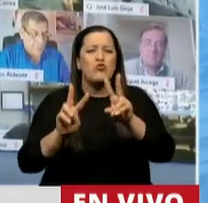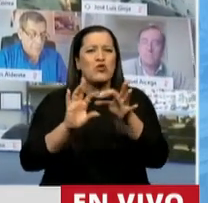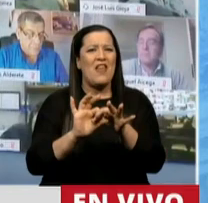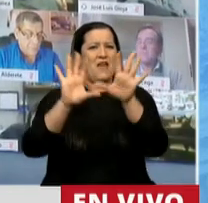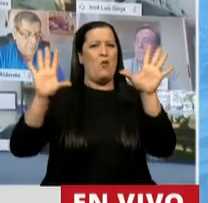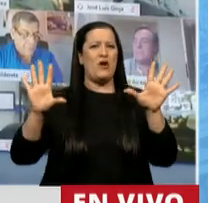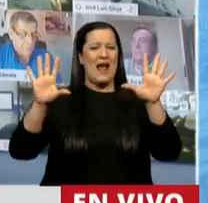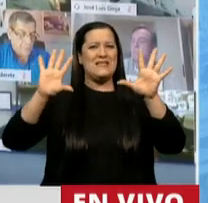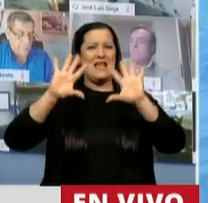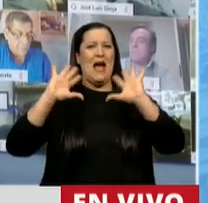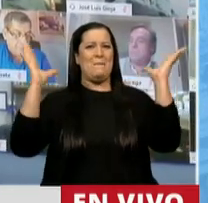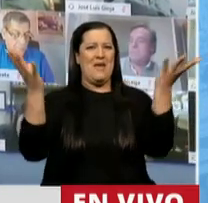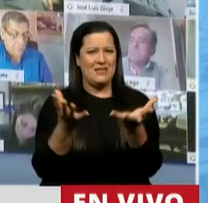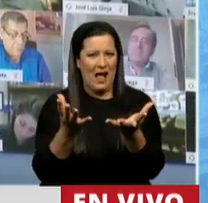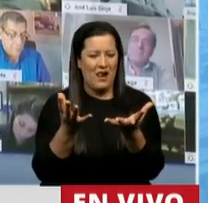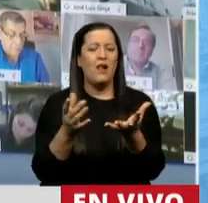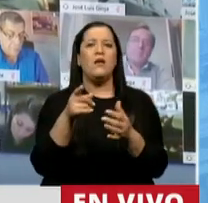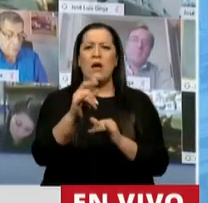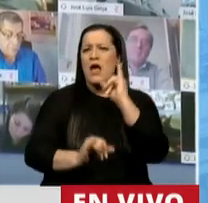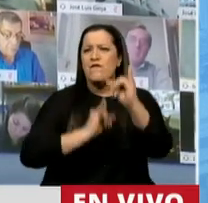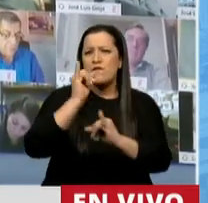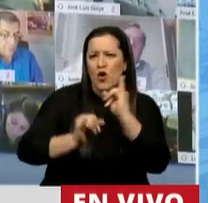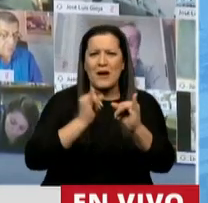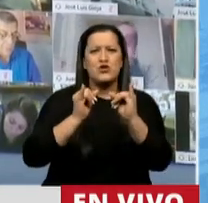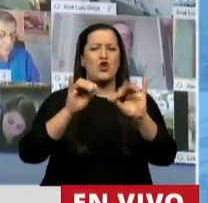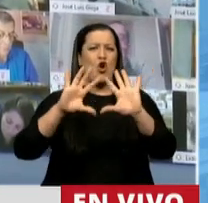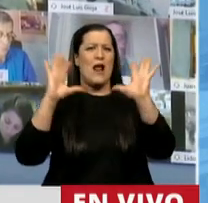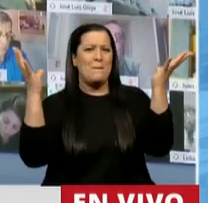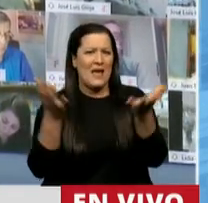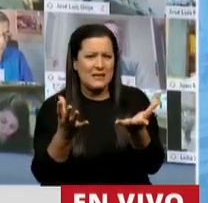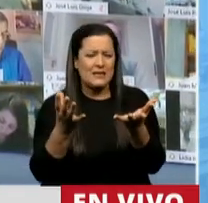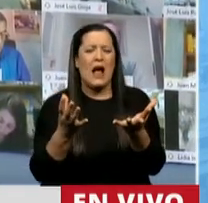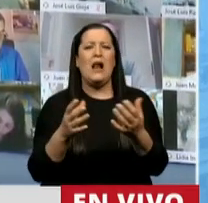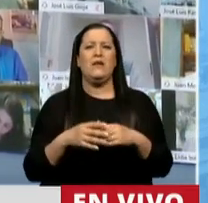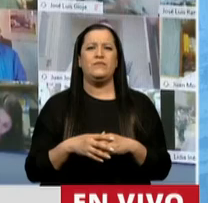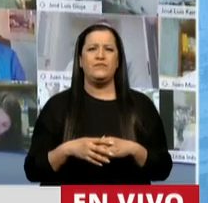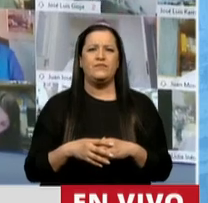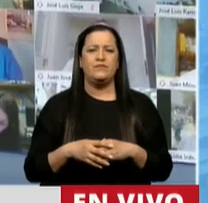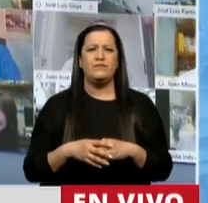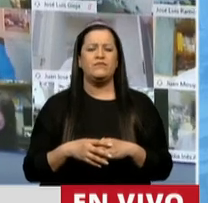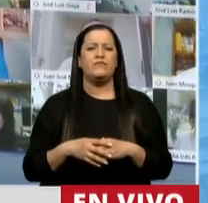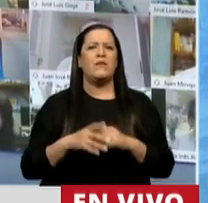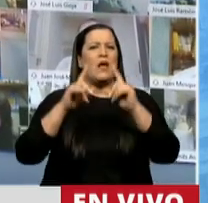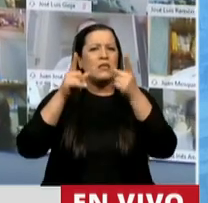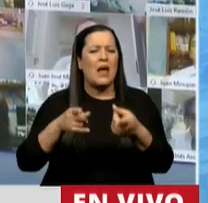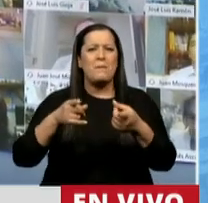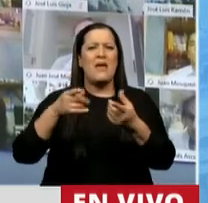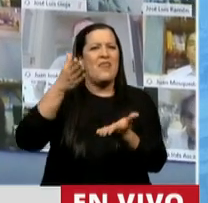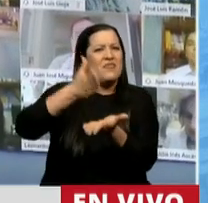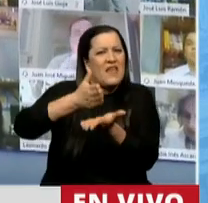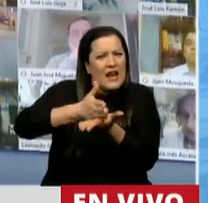la cita de la información ambiental, la legislación ambiental, el derecho a